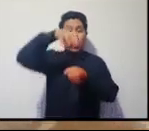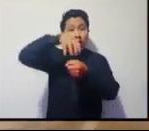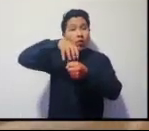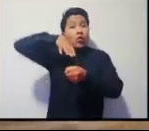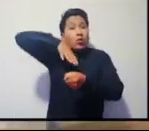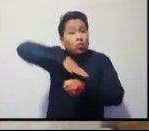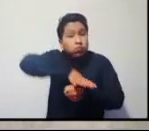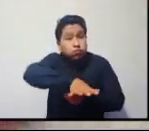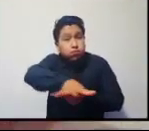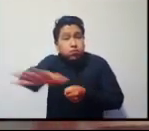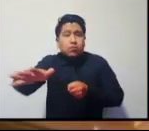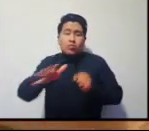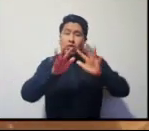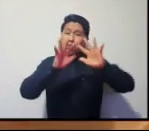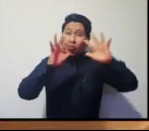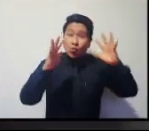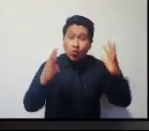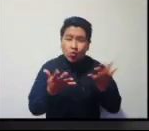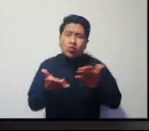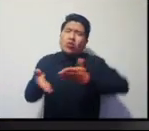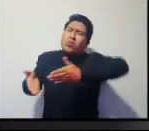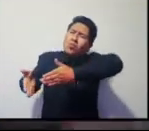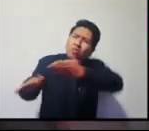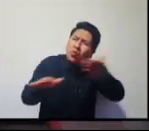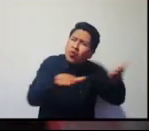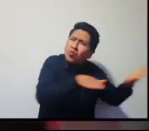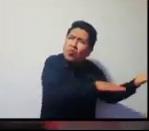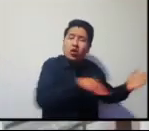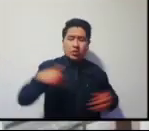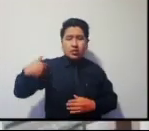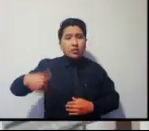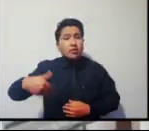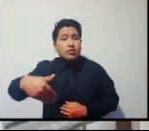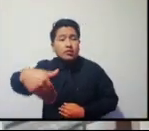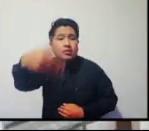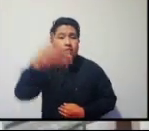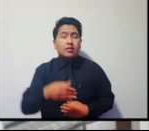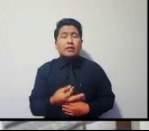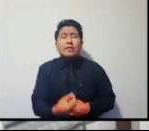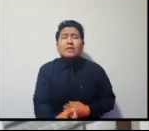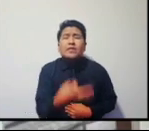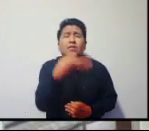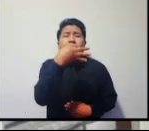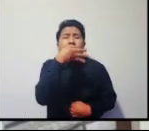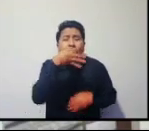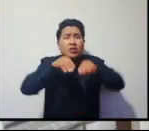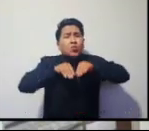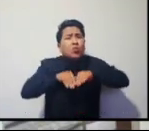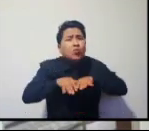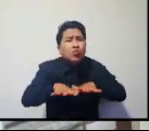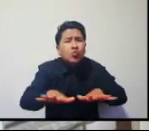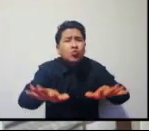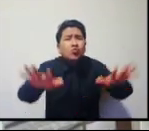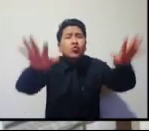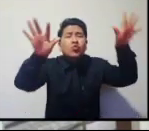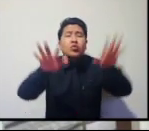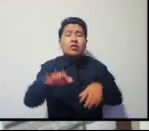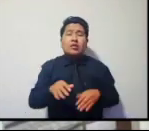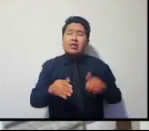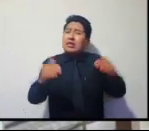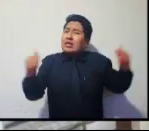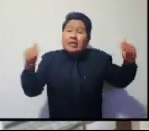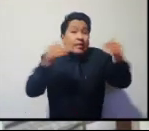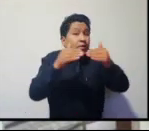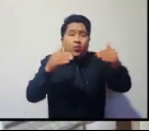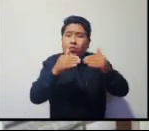Cada día mueren cientos de personas en el mundo por coronavirus. El coronavirus es altamente contagioso y no discrimina. No se